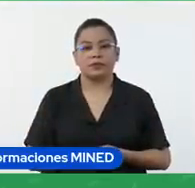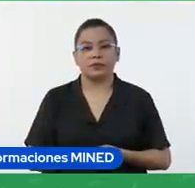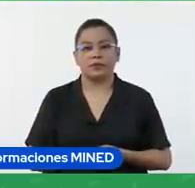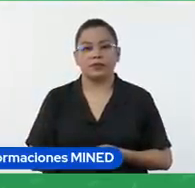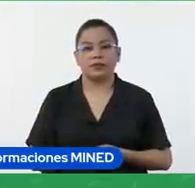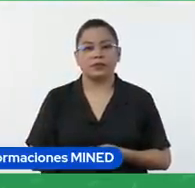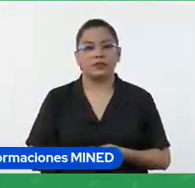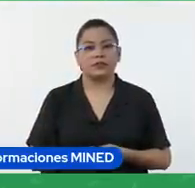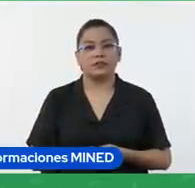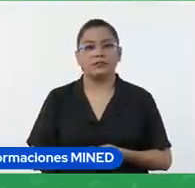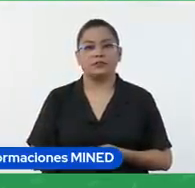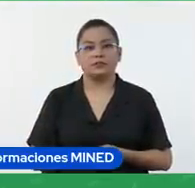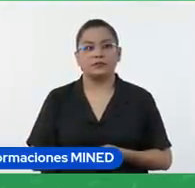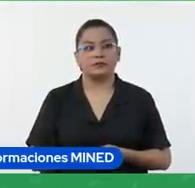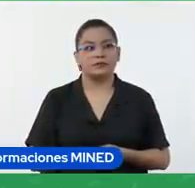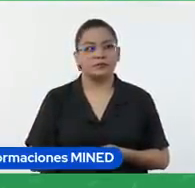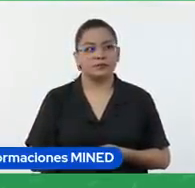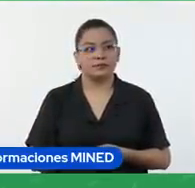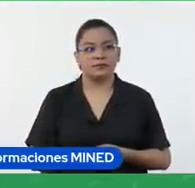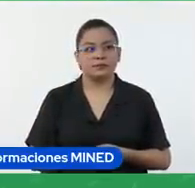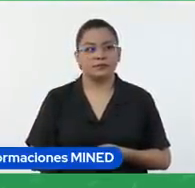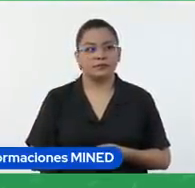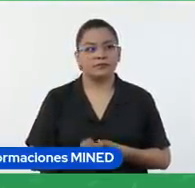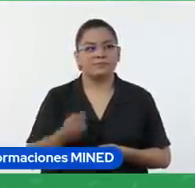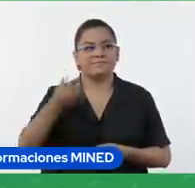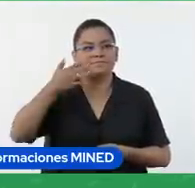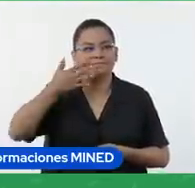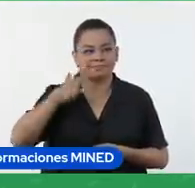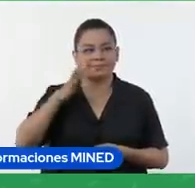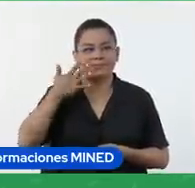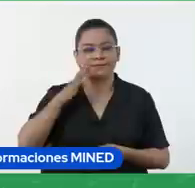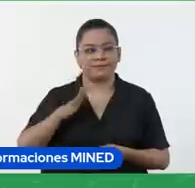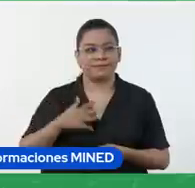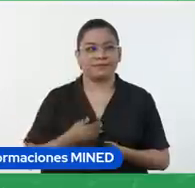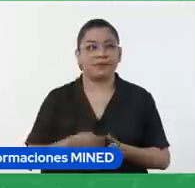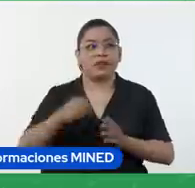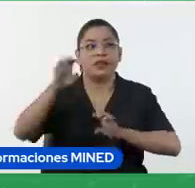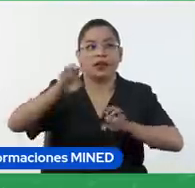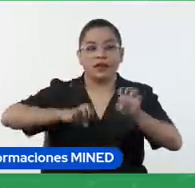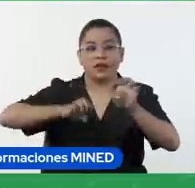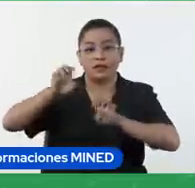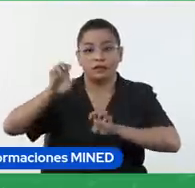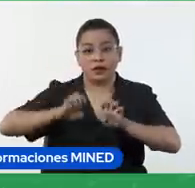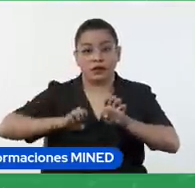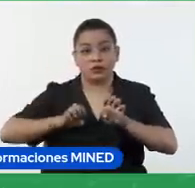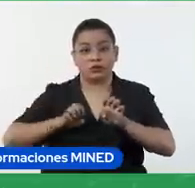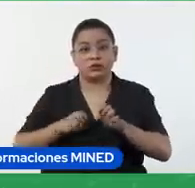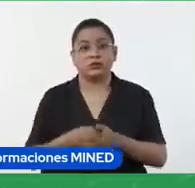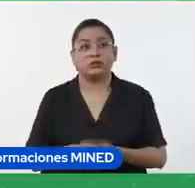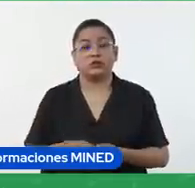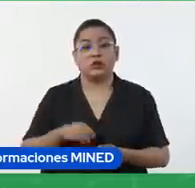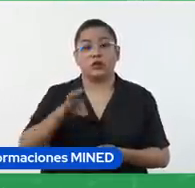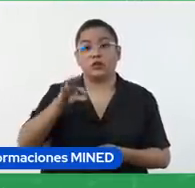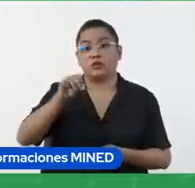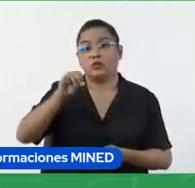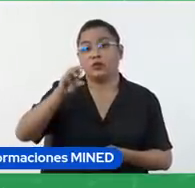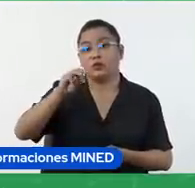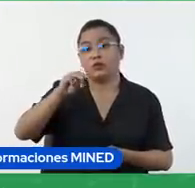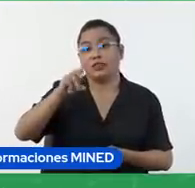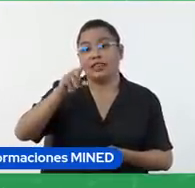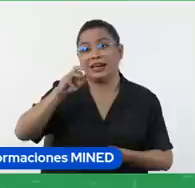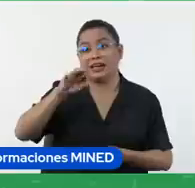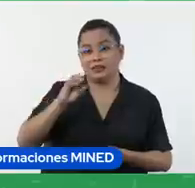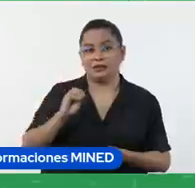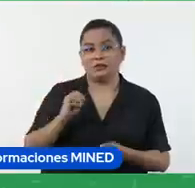vamos a ver un ejemplo de una evaluación con formularios ¿ya? pero